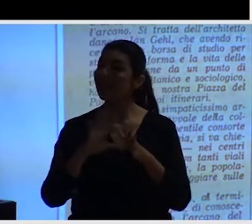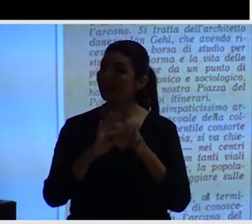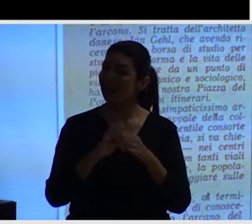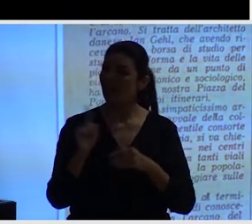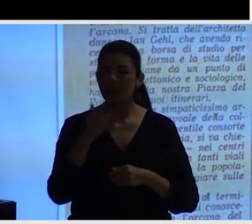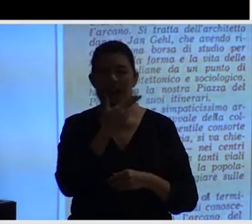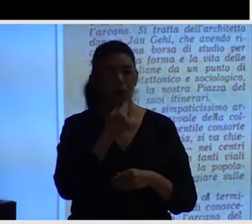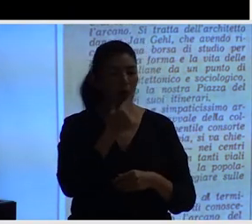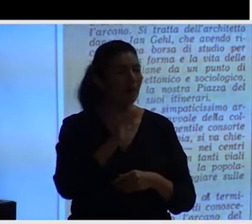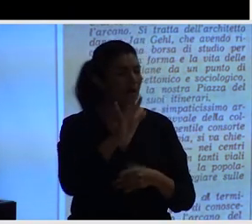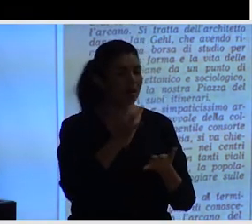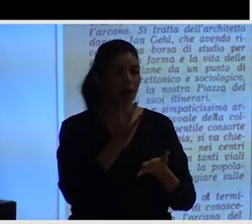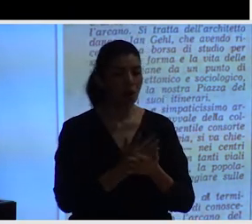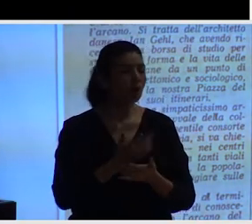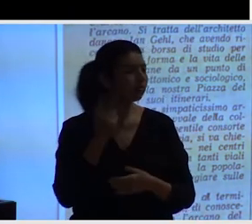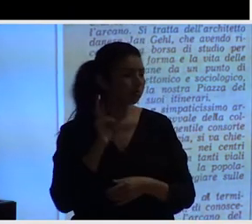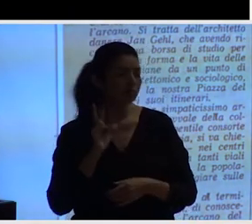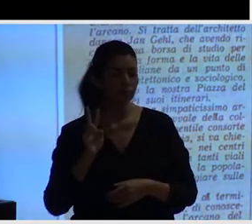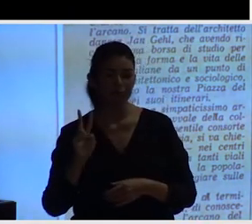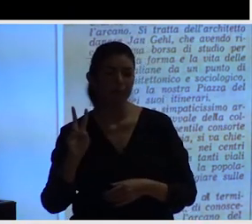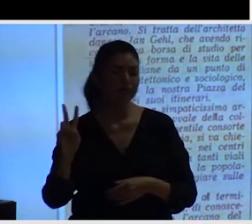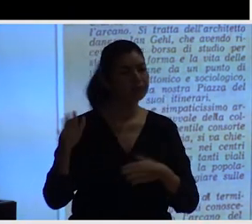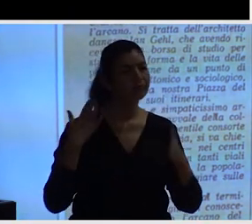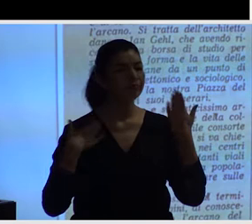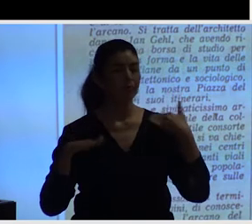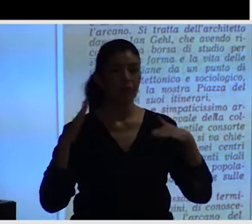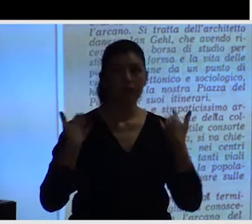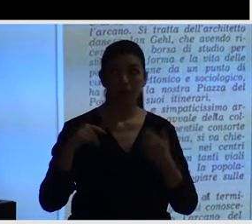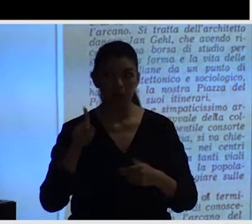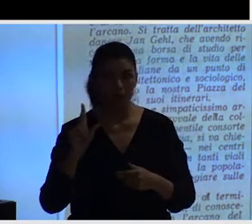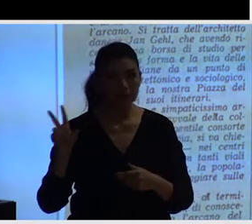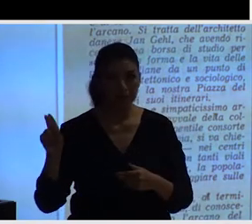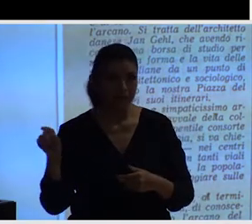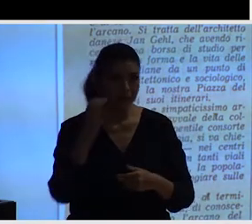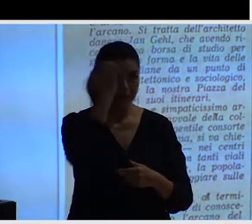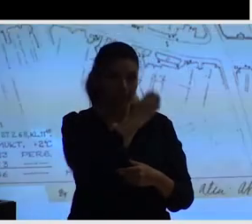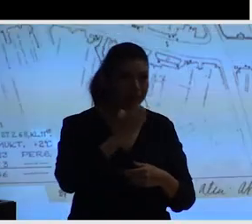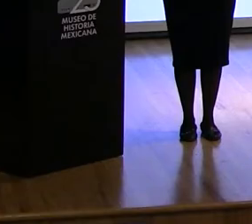contando el número de peatones de bicicletas en una calle de Ascoli, en Italia.